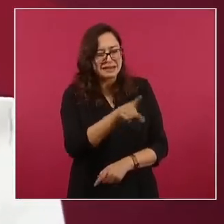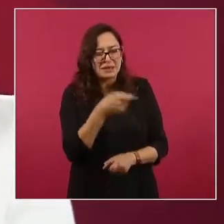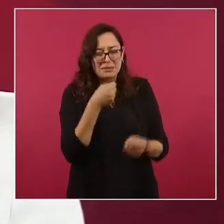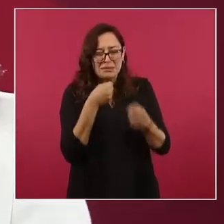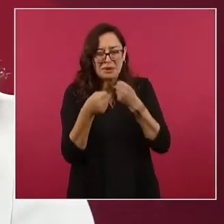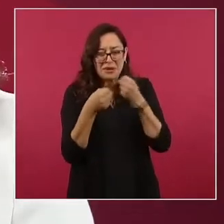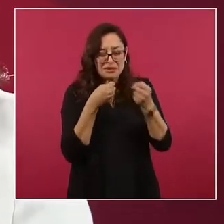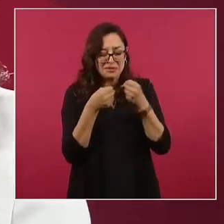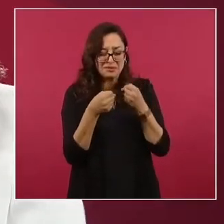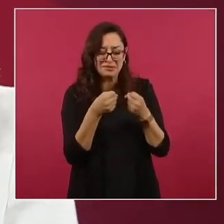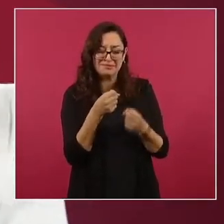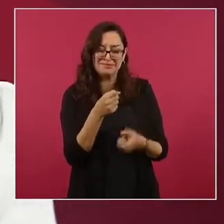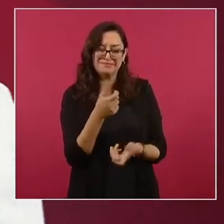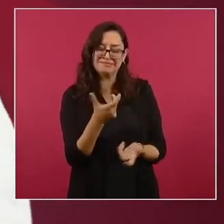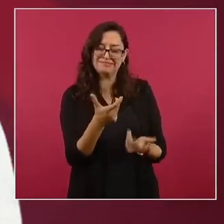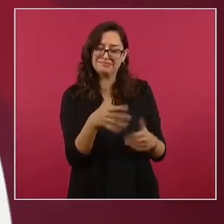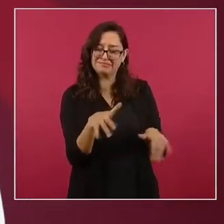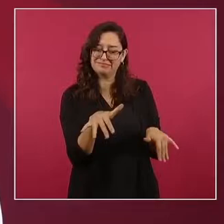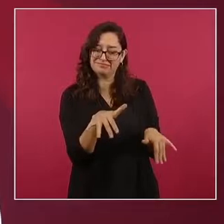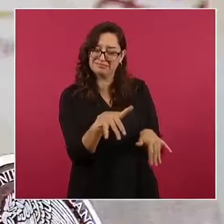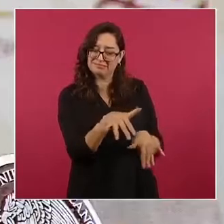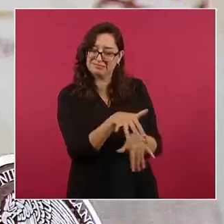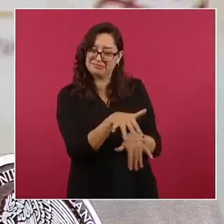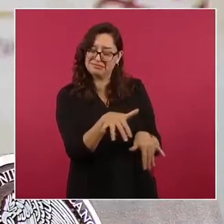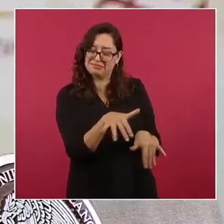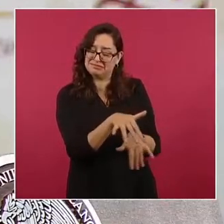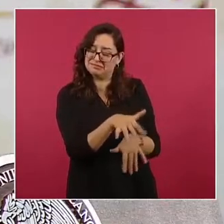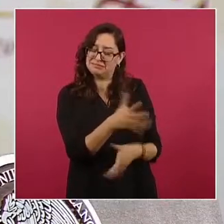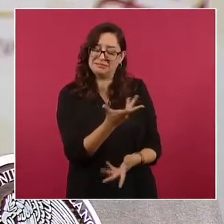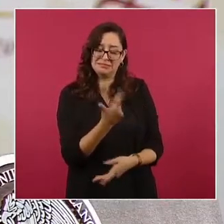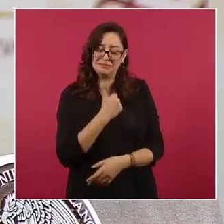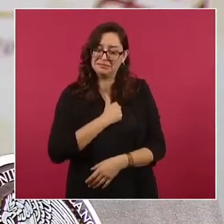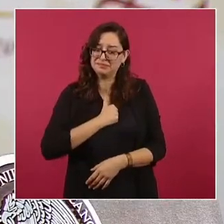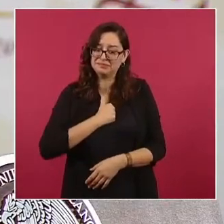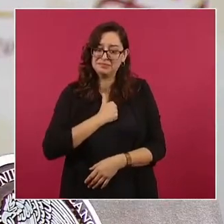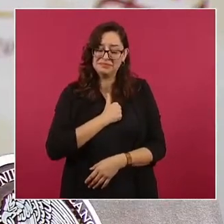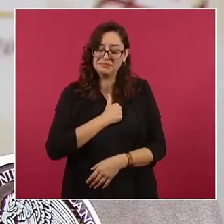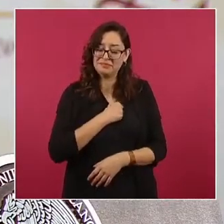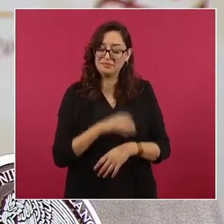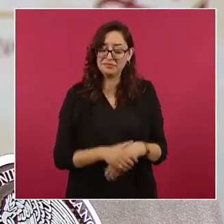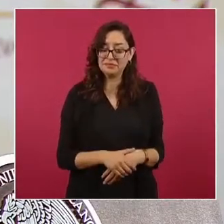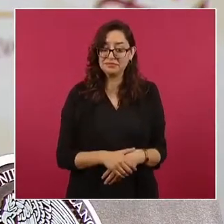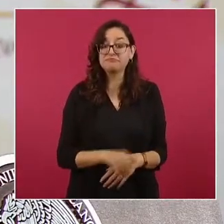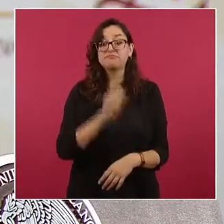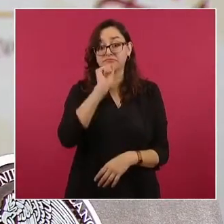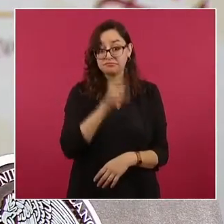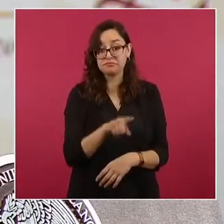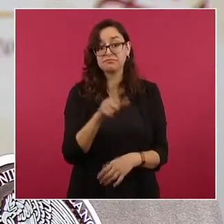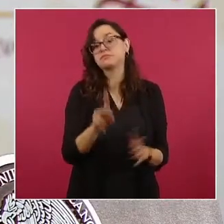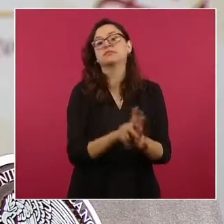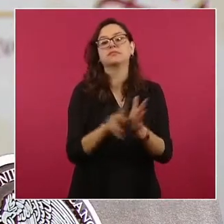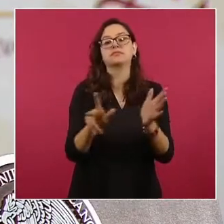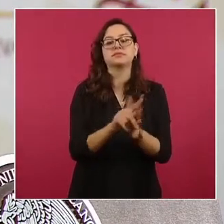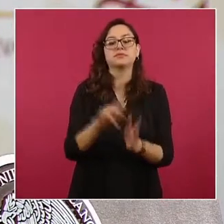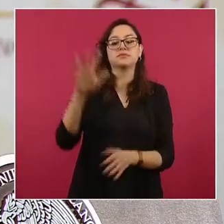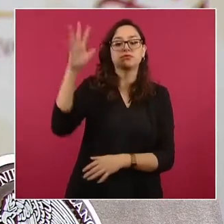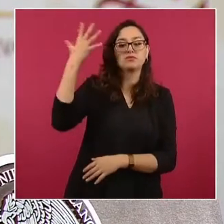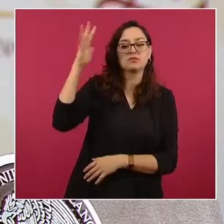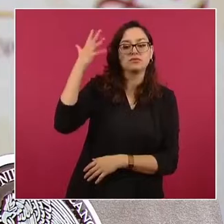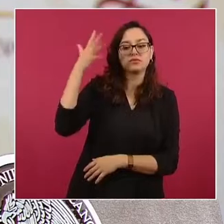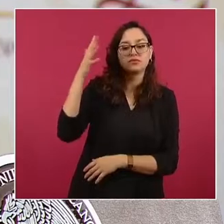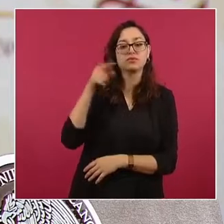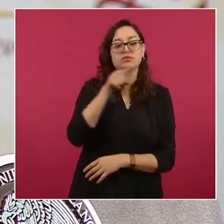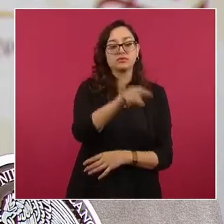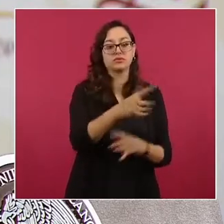oposición. Por ejemplo, El Sol de México publicó el 18 de agosto, enseñarán a